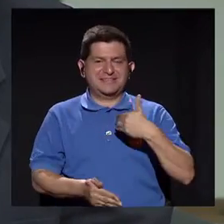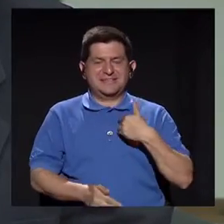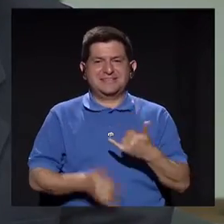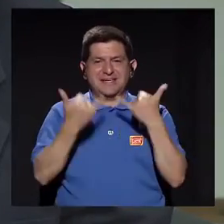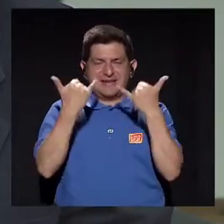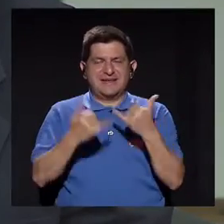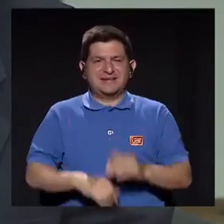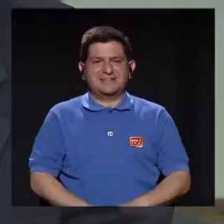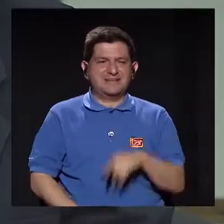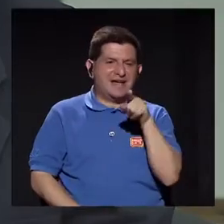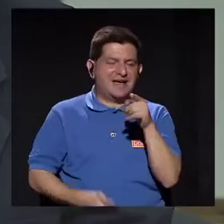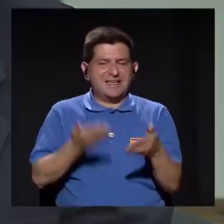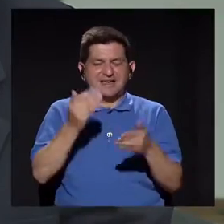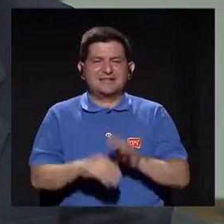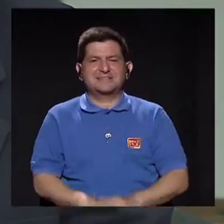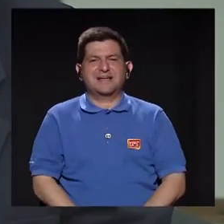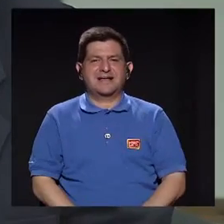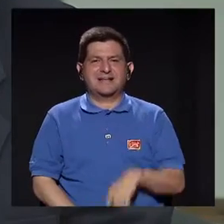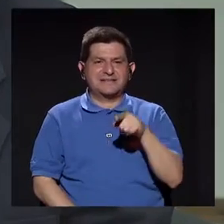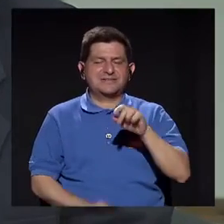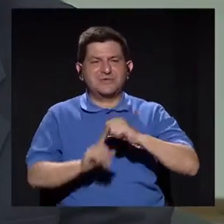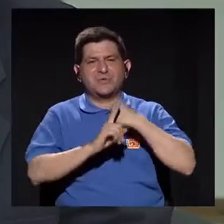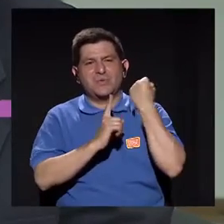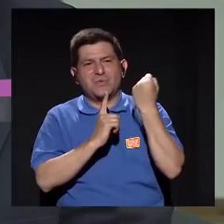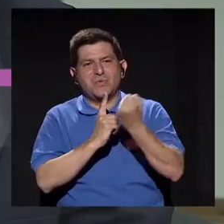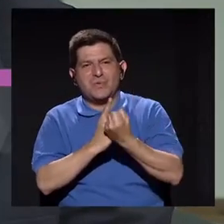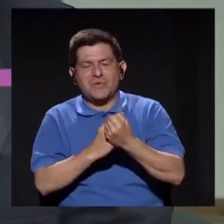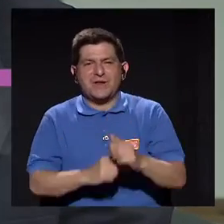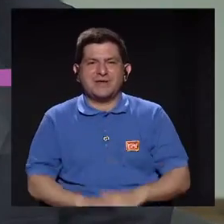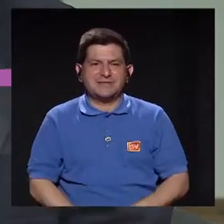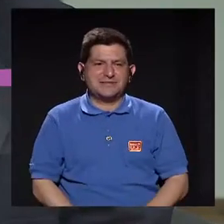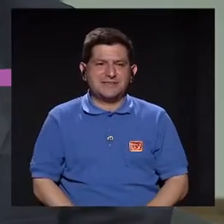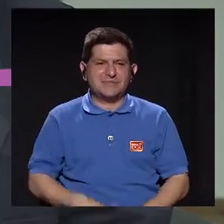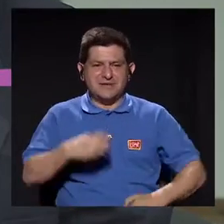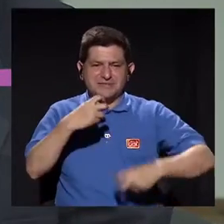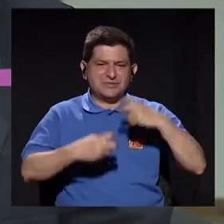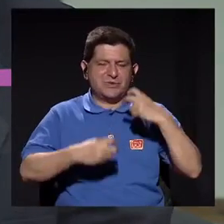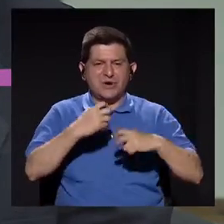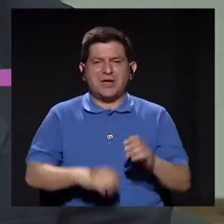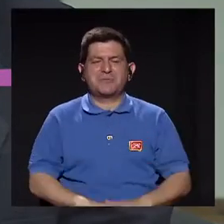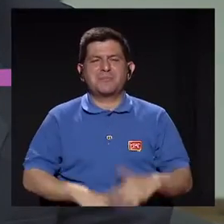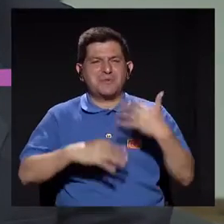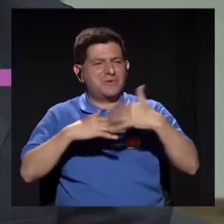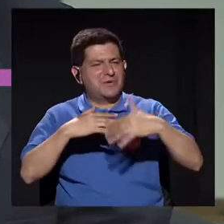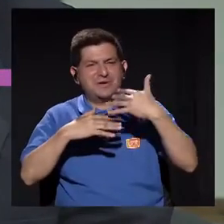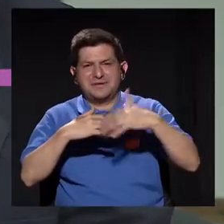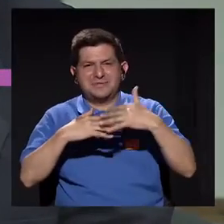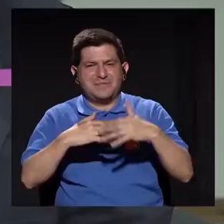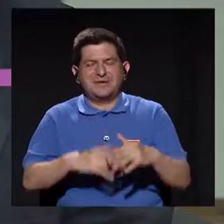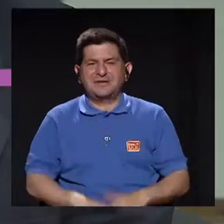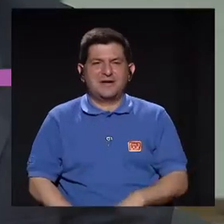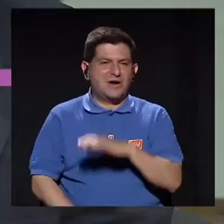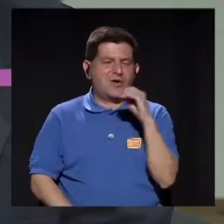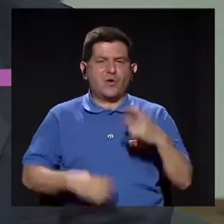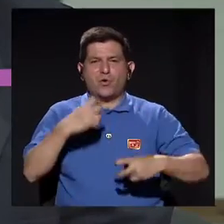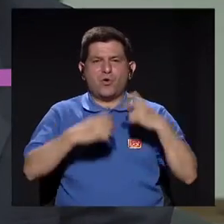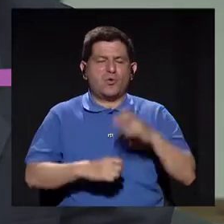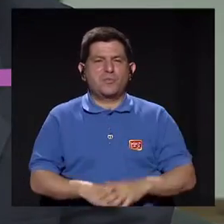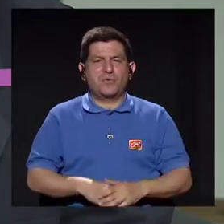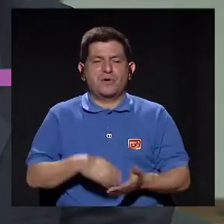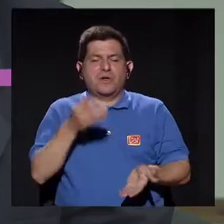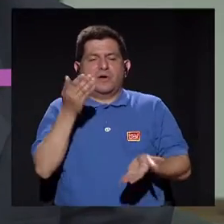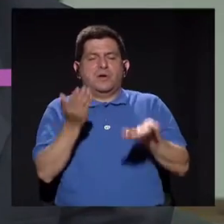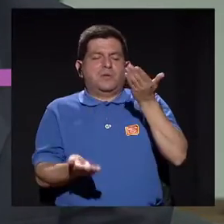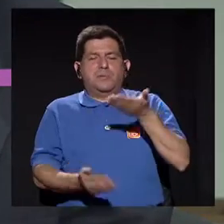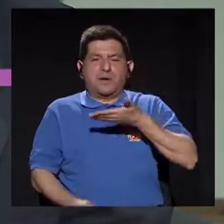adherencias, que tenga por supuesto una morbilidad, por ejemplo en problemas de coagulación muy severo o en problemas de